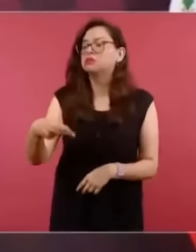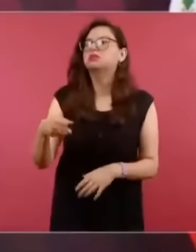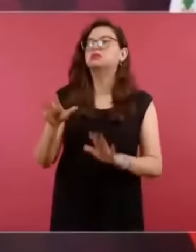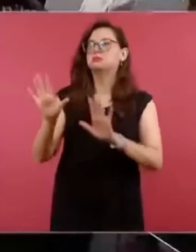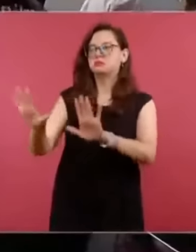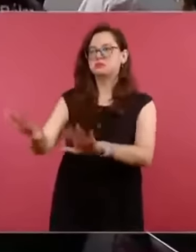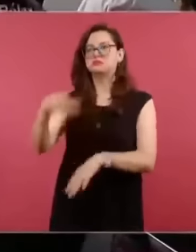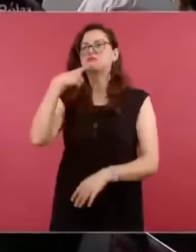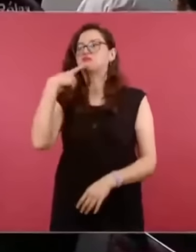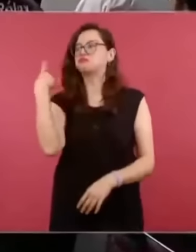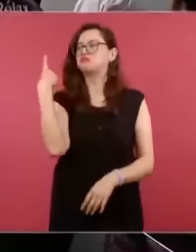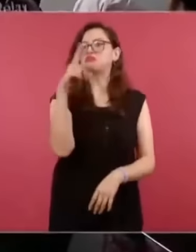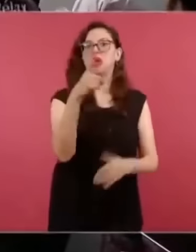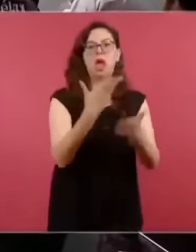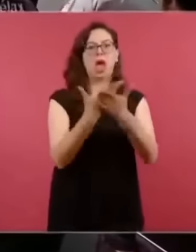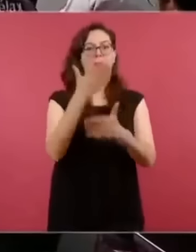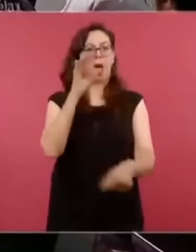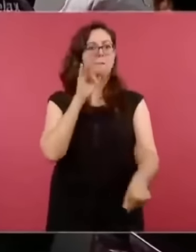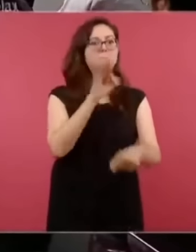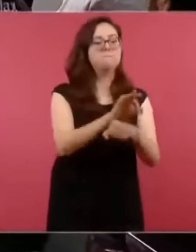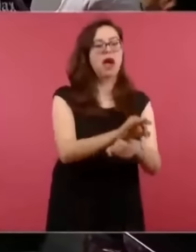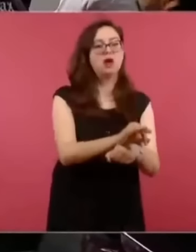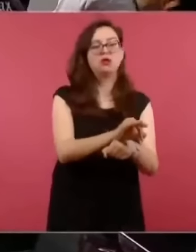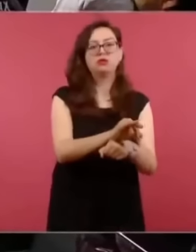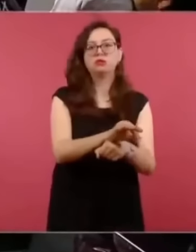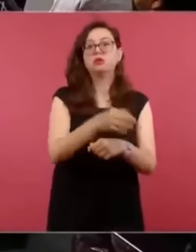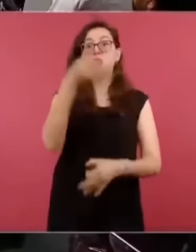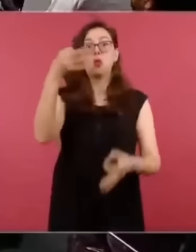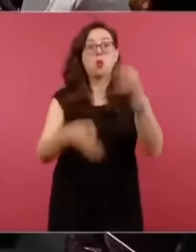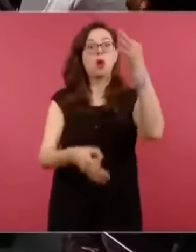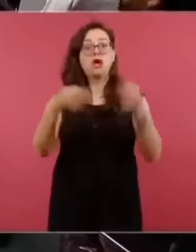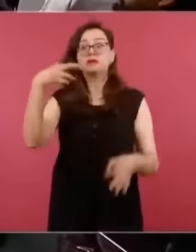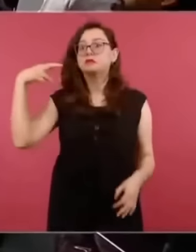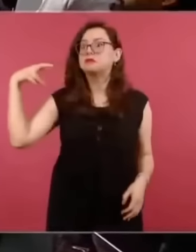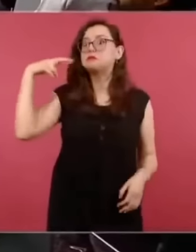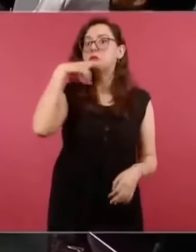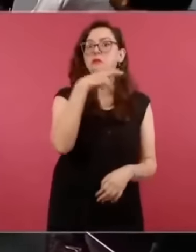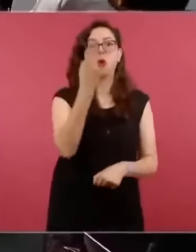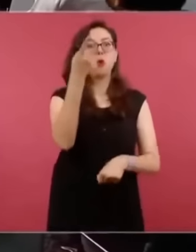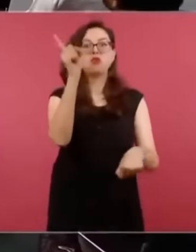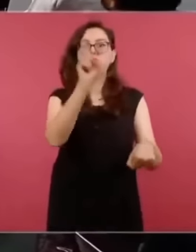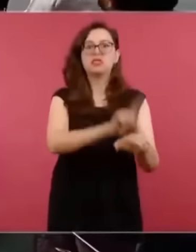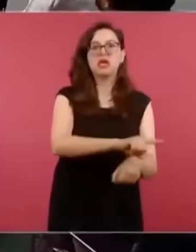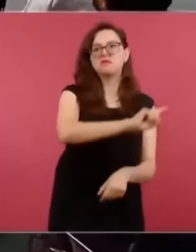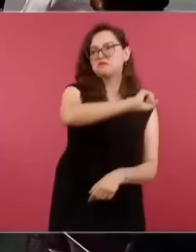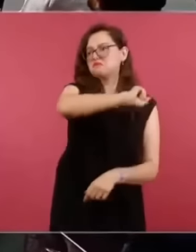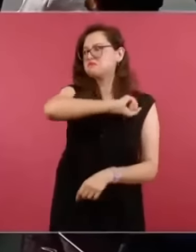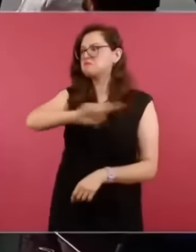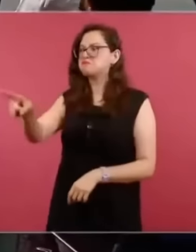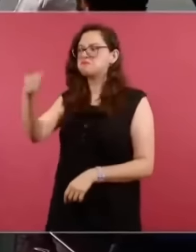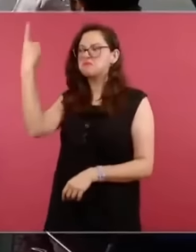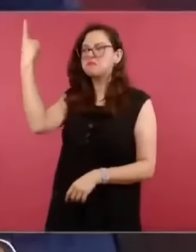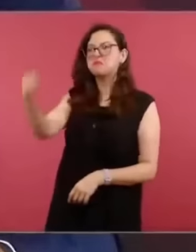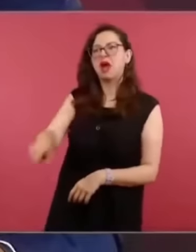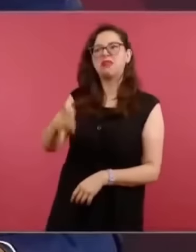y le da un plazo de 24 horas a Pemex para devolverle todo.